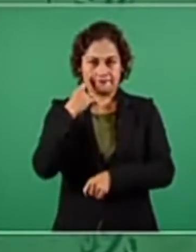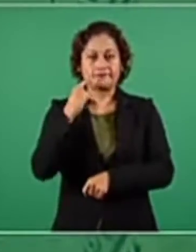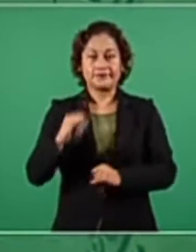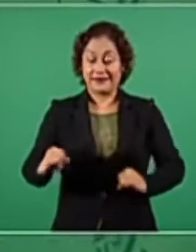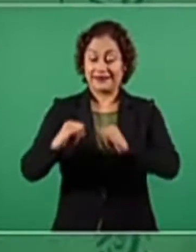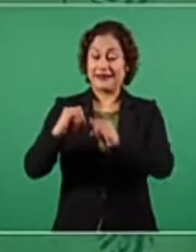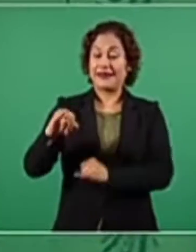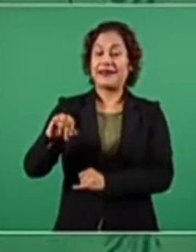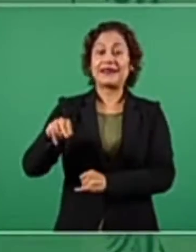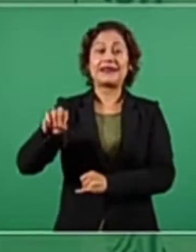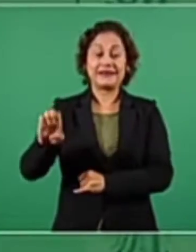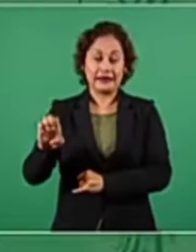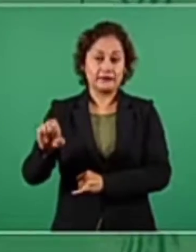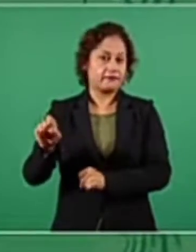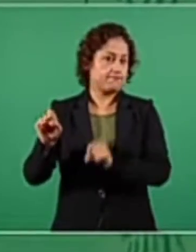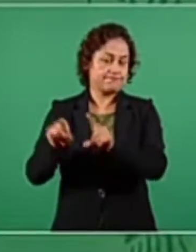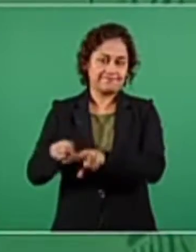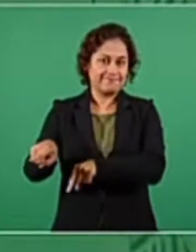otro caso,